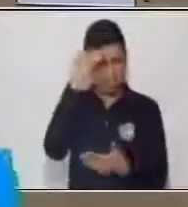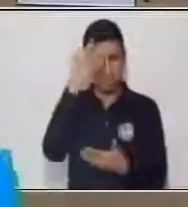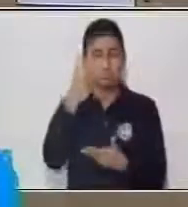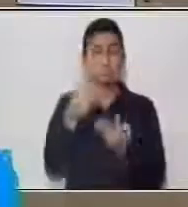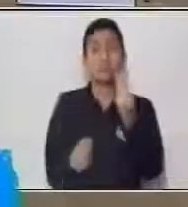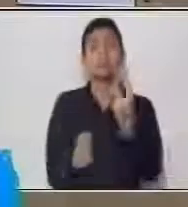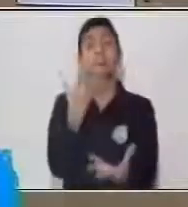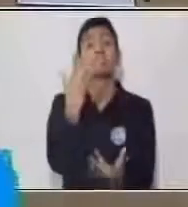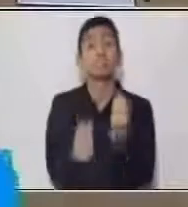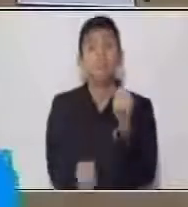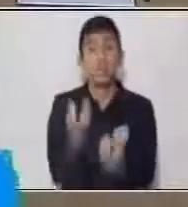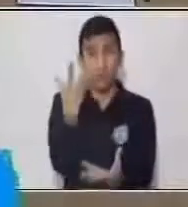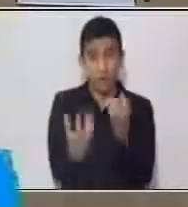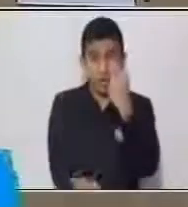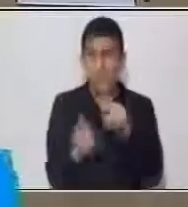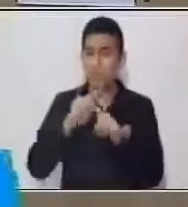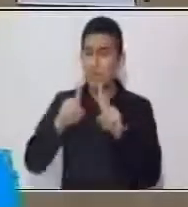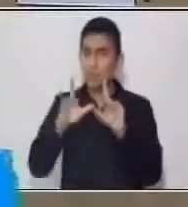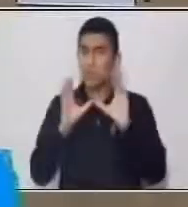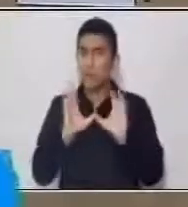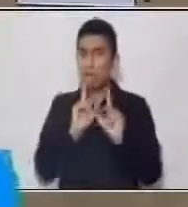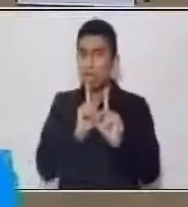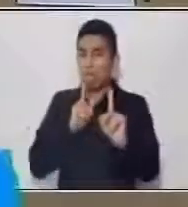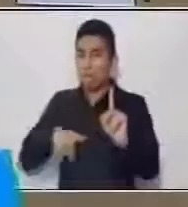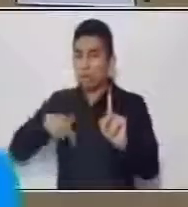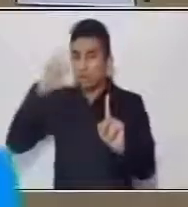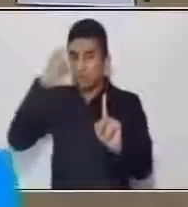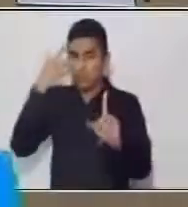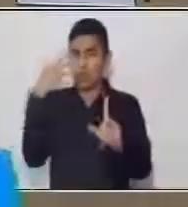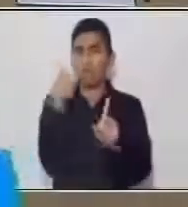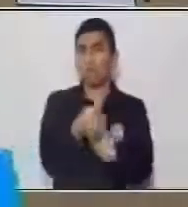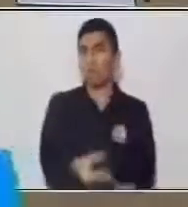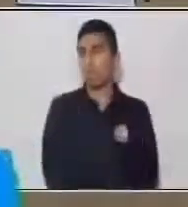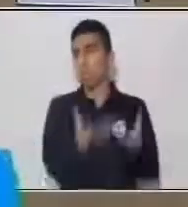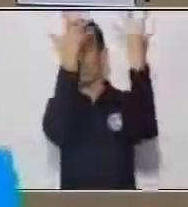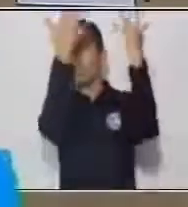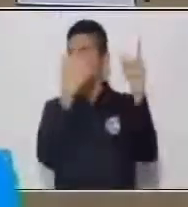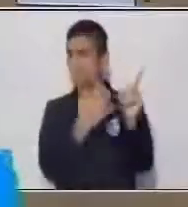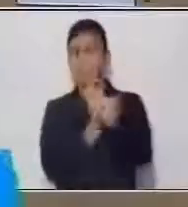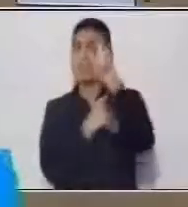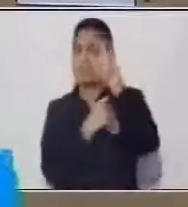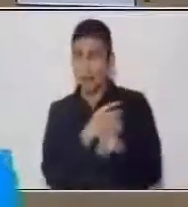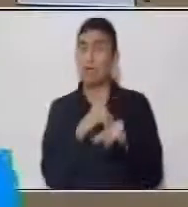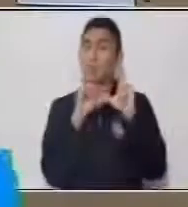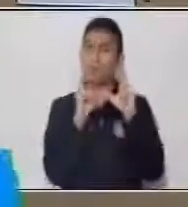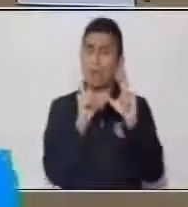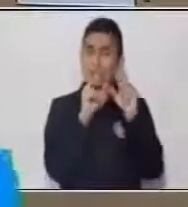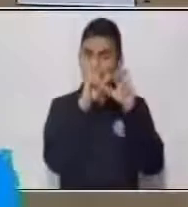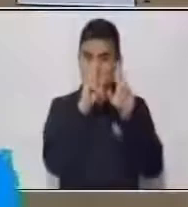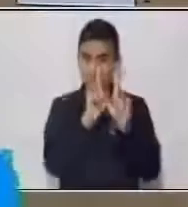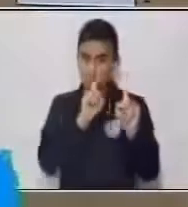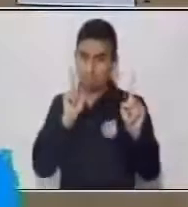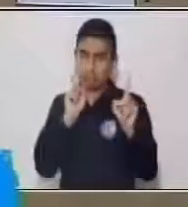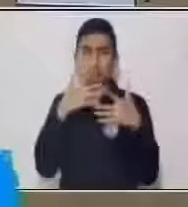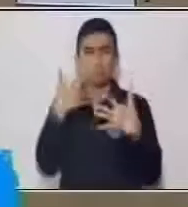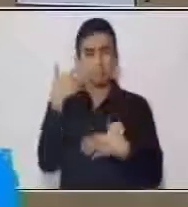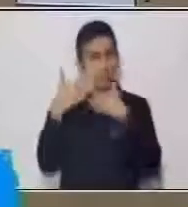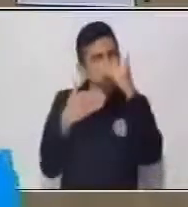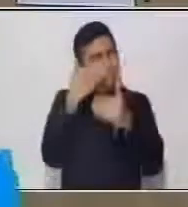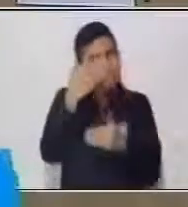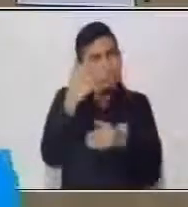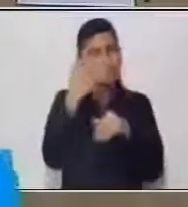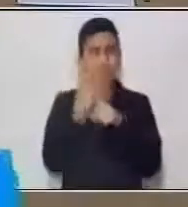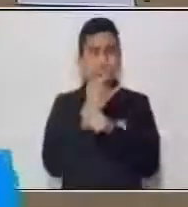incendios. Poco a poco fueron perfeccionando el uso del fuego y empezaron a usar velas de cera